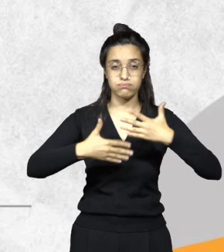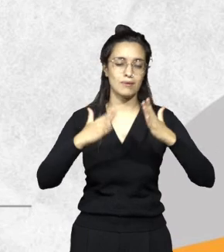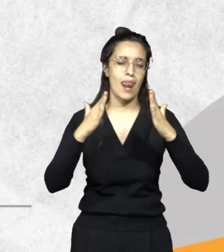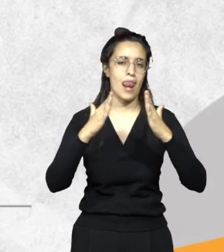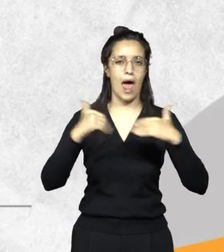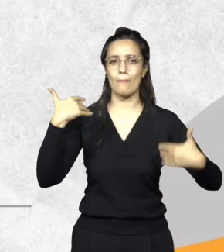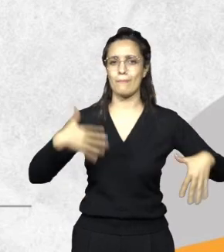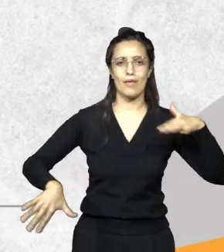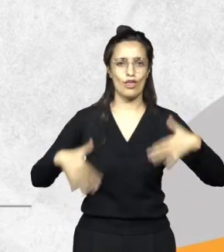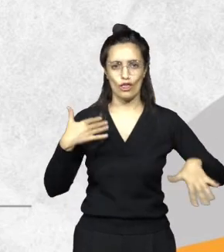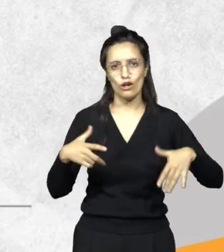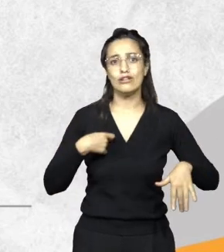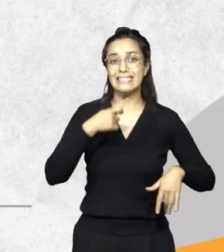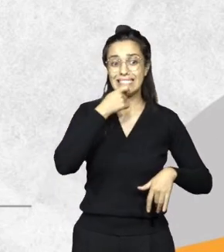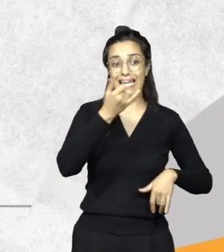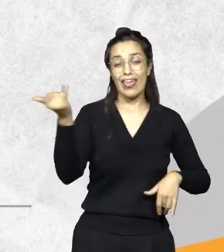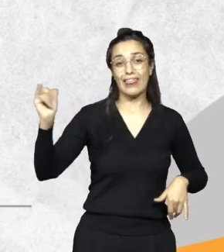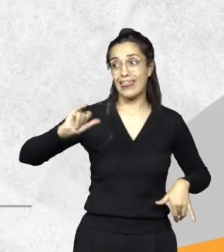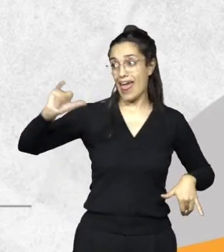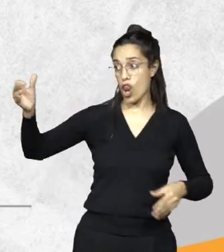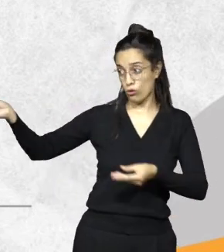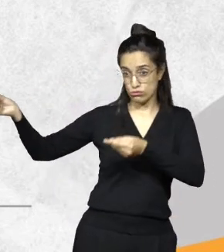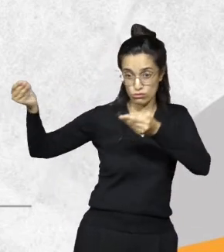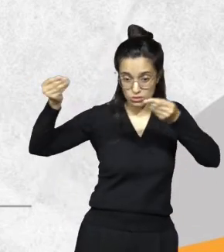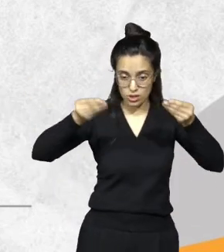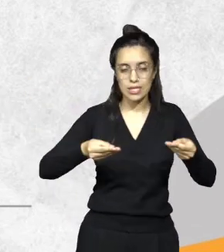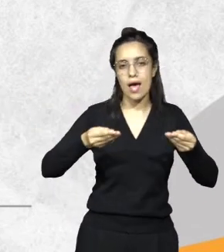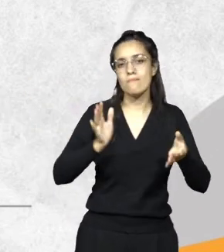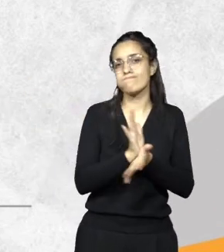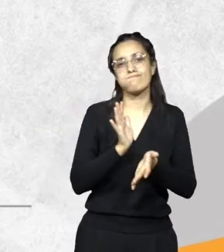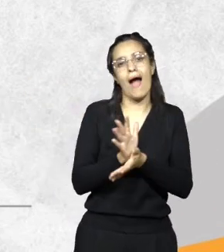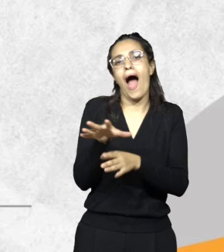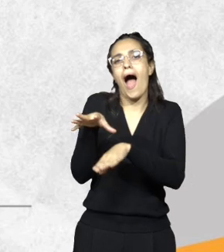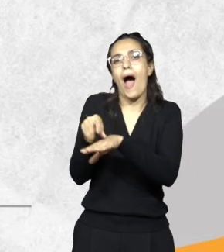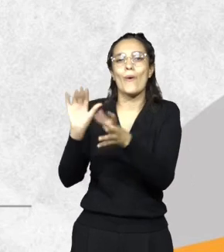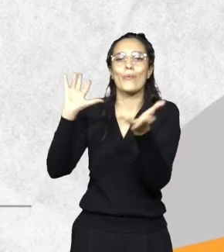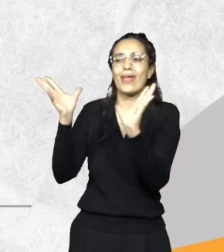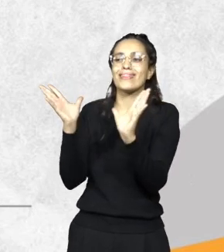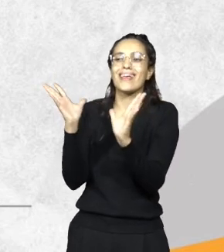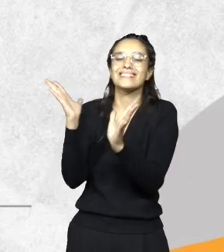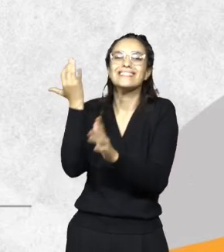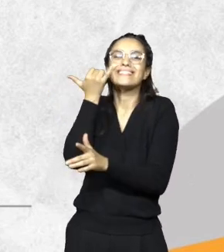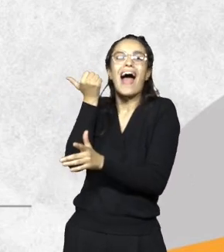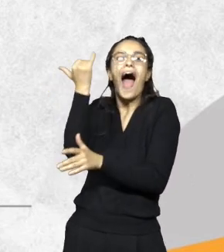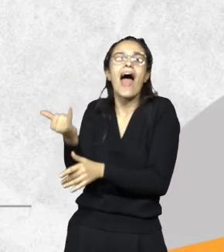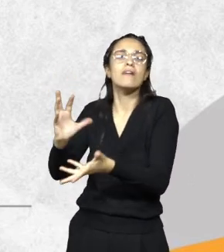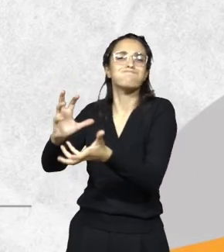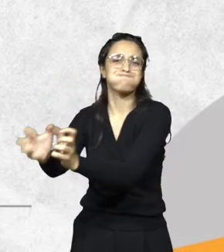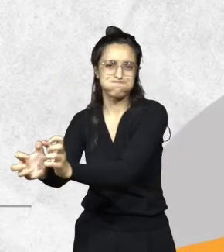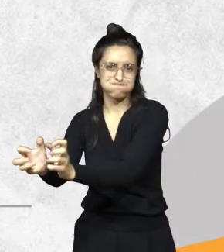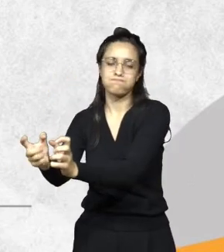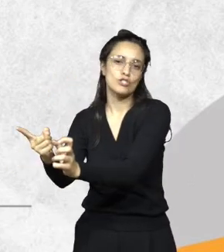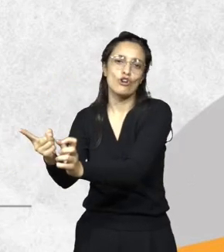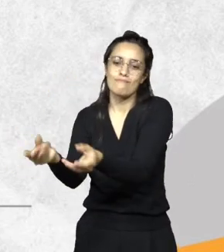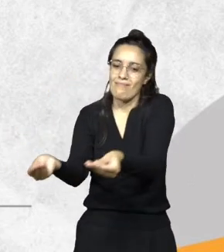ambiente, o si yo ya recibí la denuncia es porque el ambiente ya está siendo afectado, o sea, yo no pude prevenir, ya recibí una denuncia y tengo que